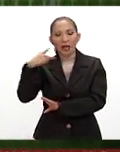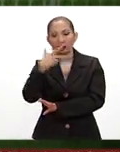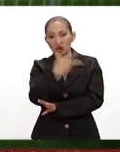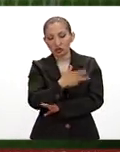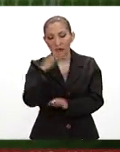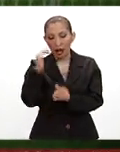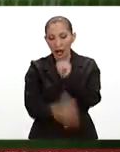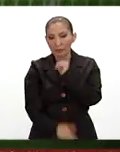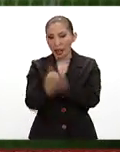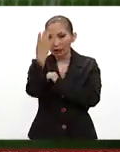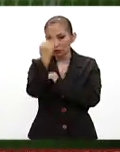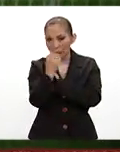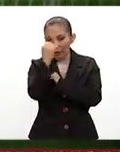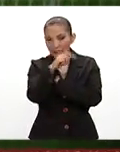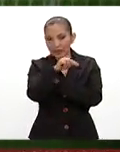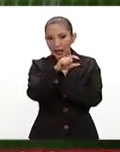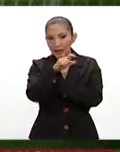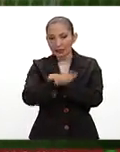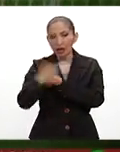cierra la jornada a las nueve, Necaxa contra América. ¡Gracias!